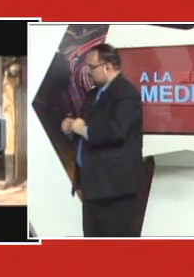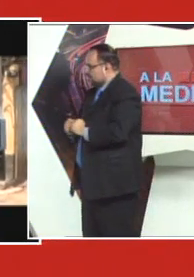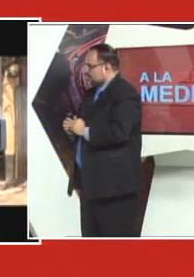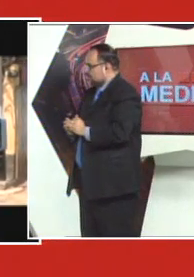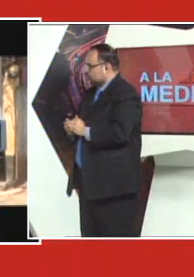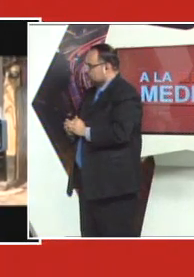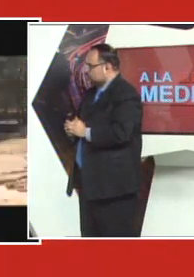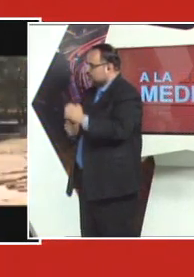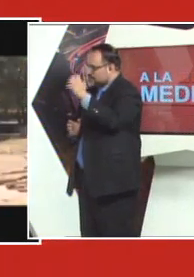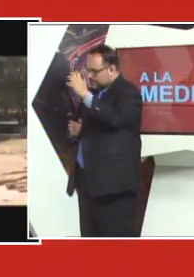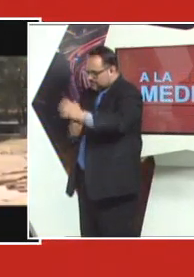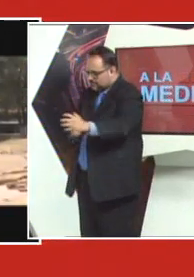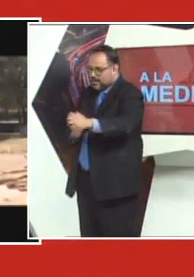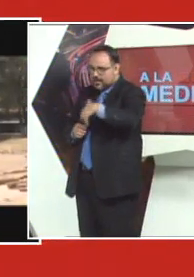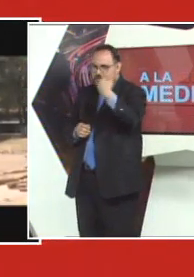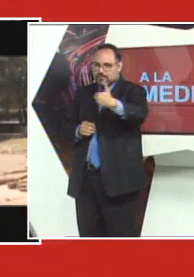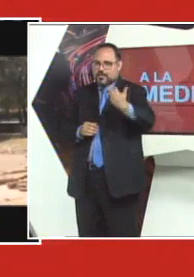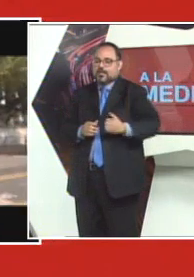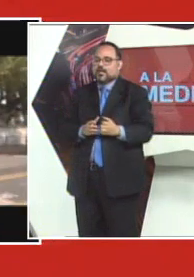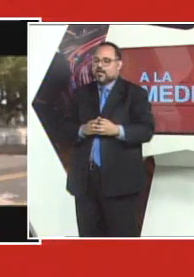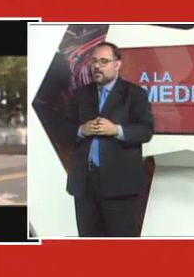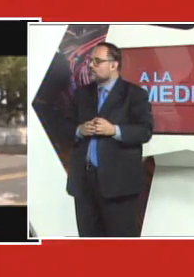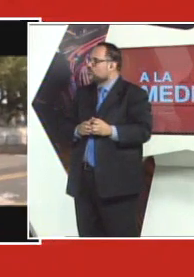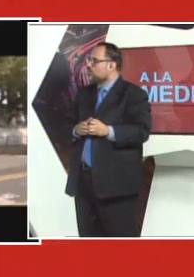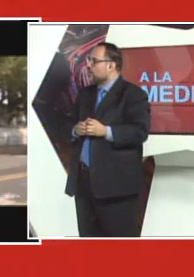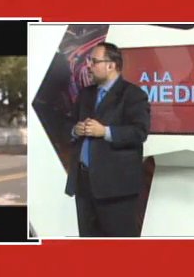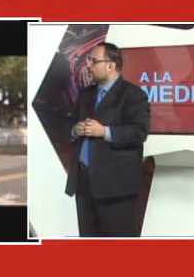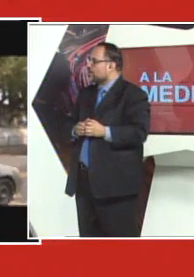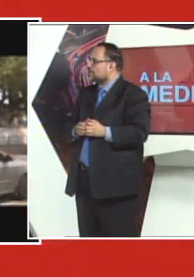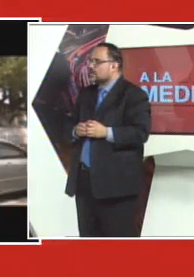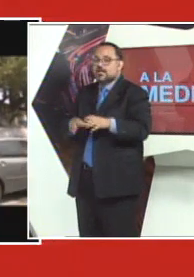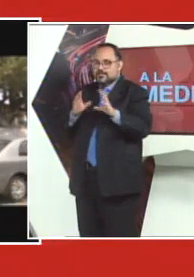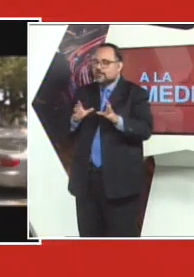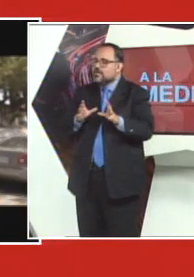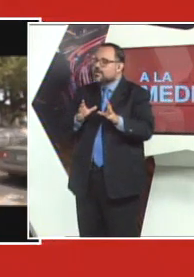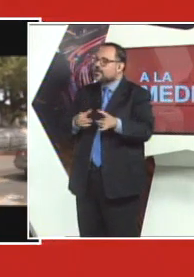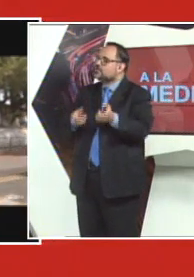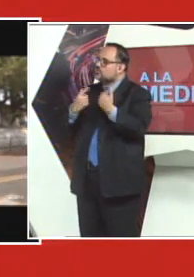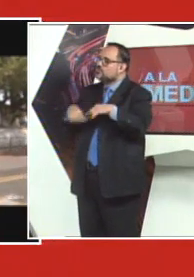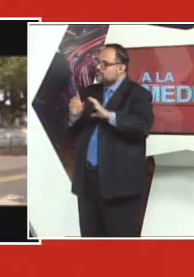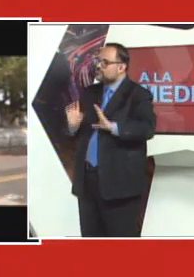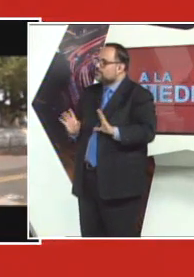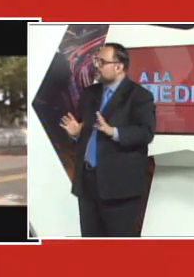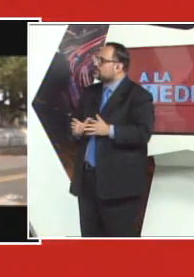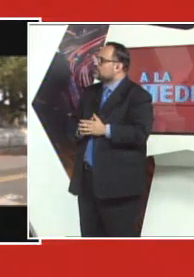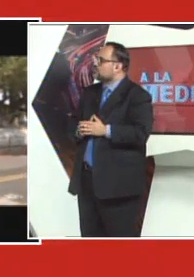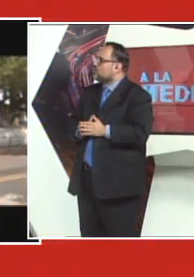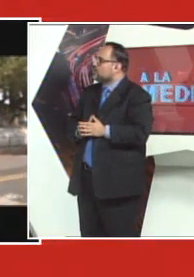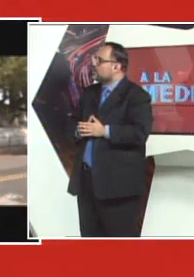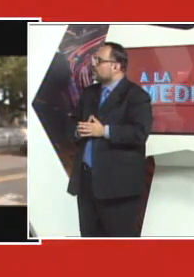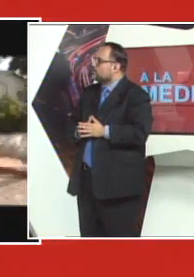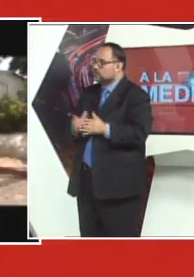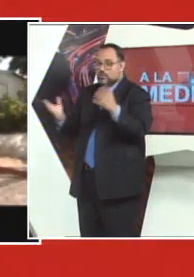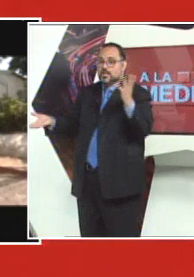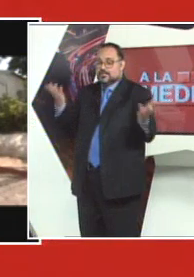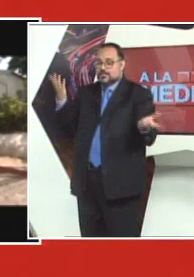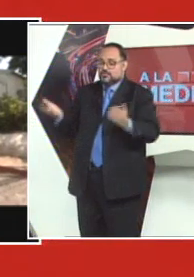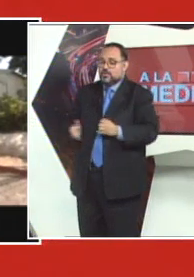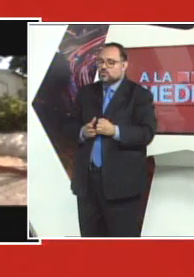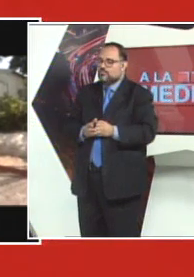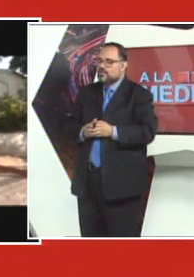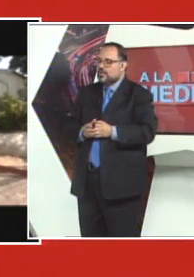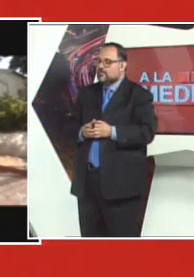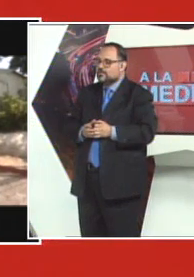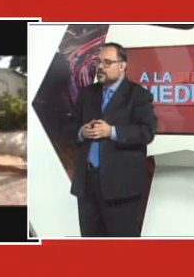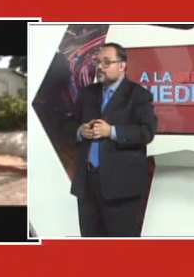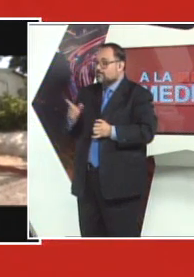vamos a las guías de estudio que están preparadas para que el alumno lo haga en casa. Está bien, eso me parece una buena opción, si